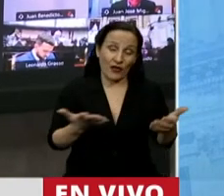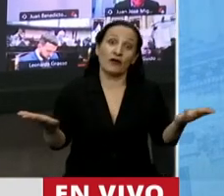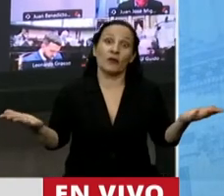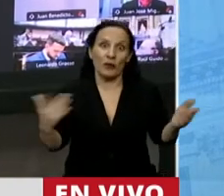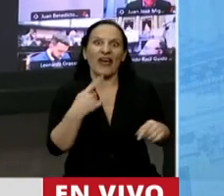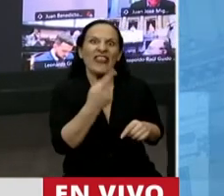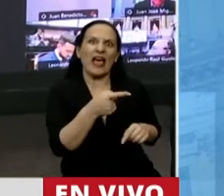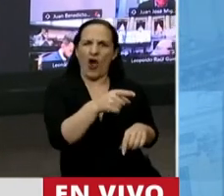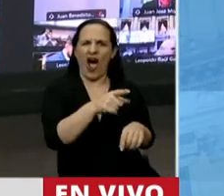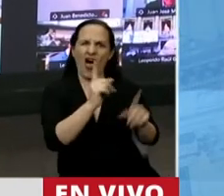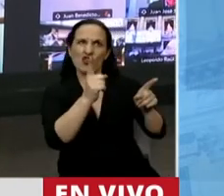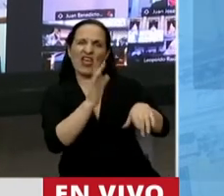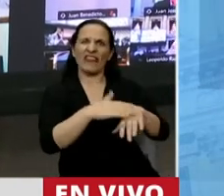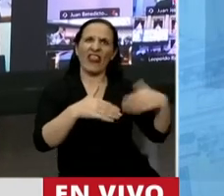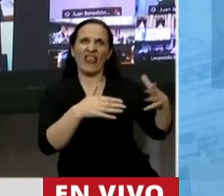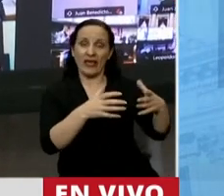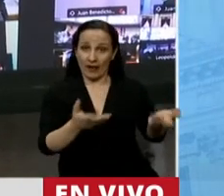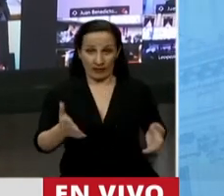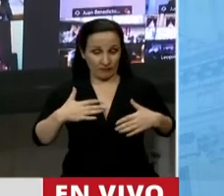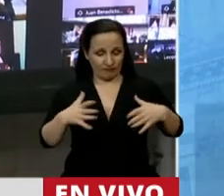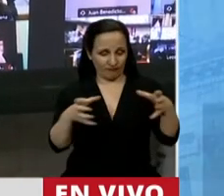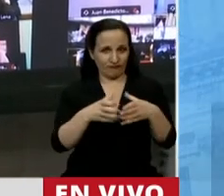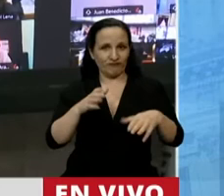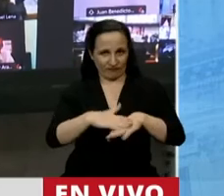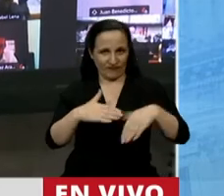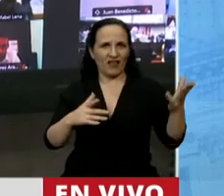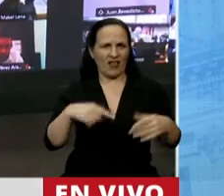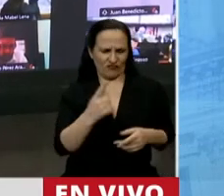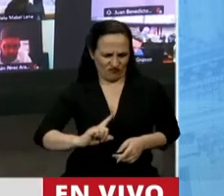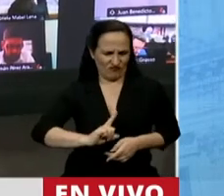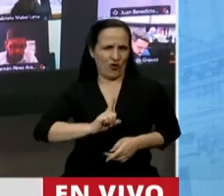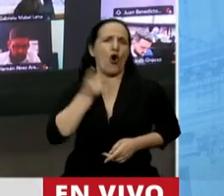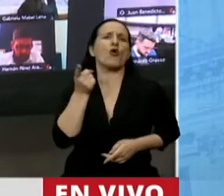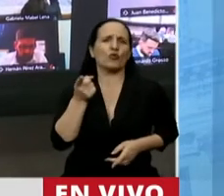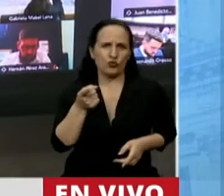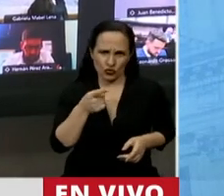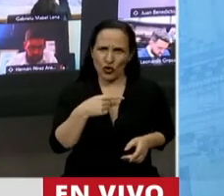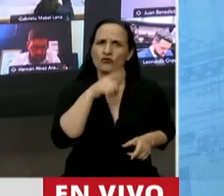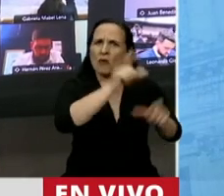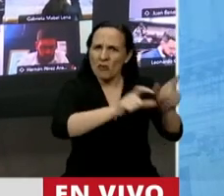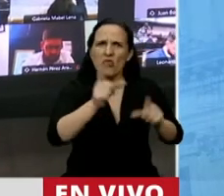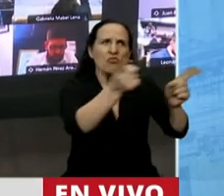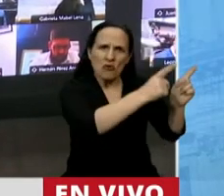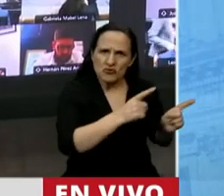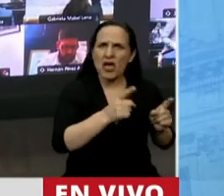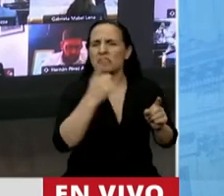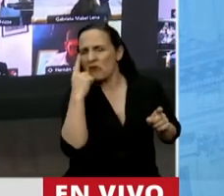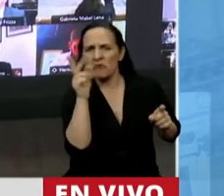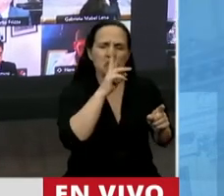dijeron que cada vez era más de izquierda, bueno, orgullosos, orgullosos de que muchos de nuestros compañeros y compañeras